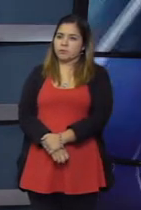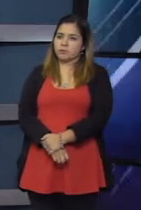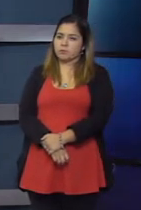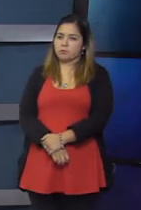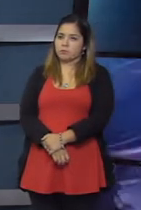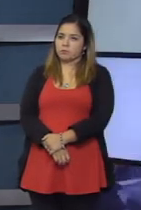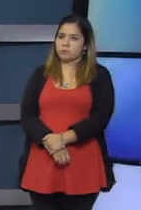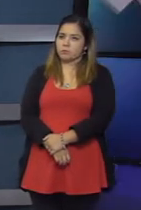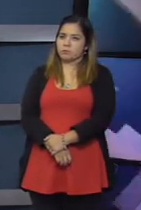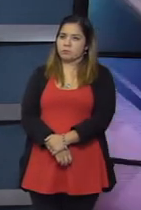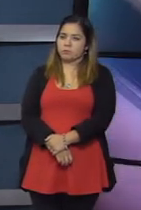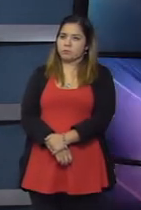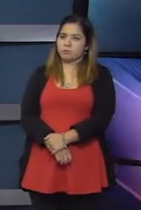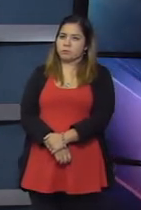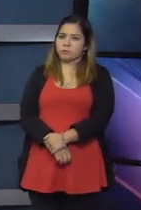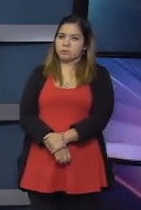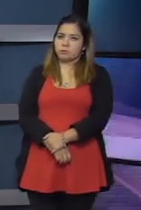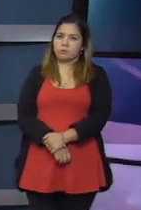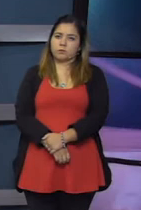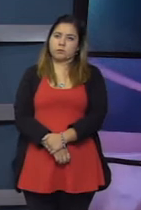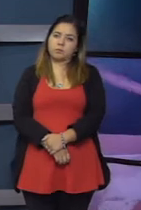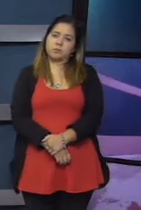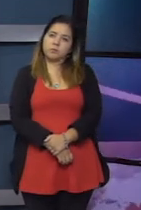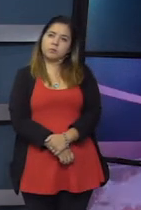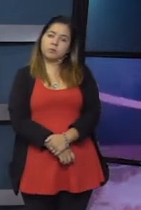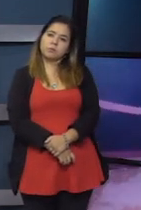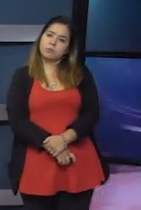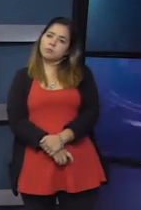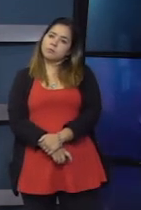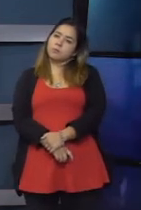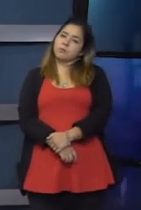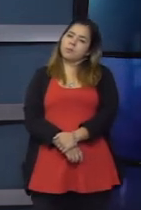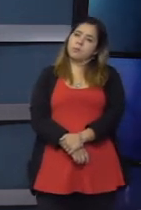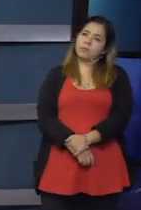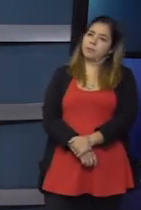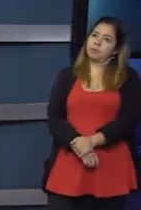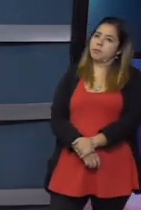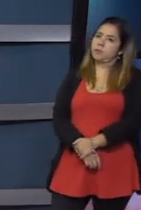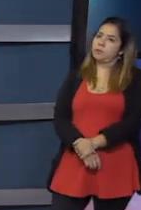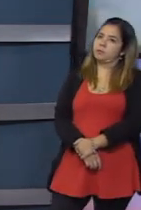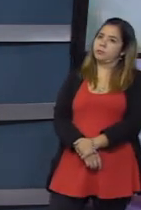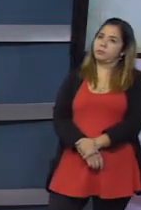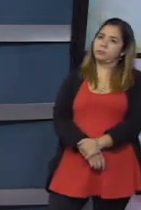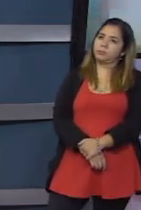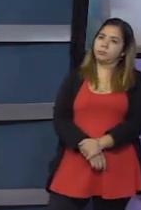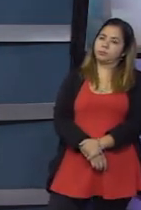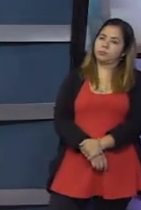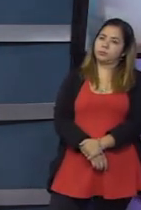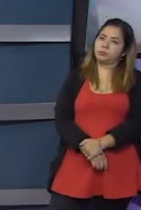ve menguado sus ingresos y en algunos casos hasta deja de percibirlo y de pronto que